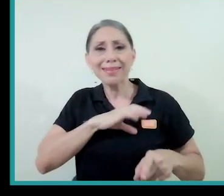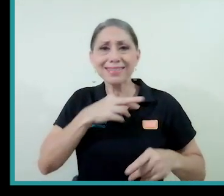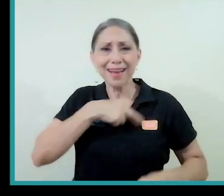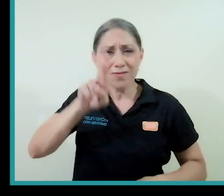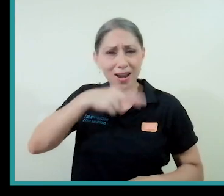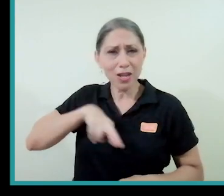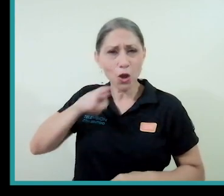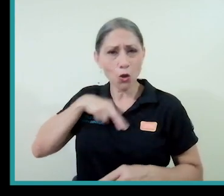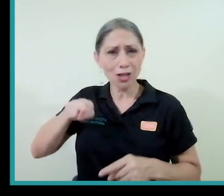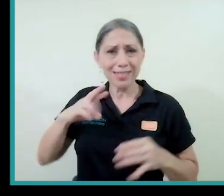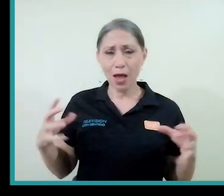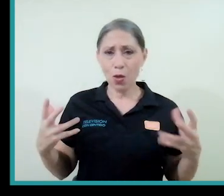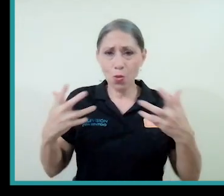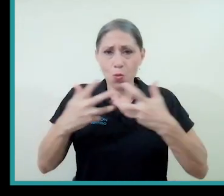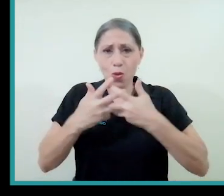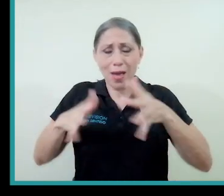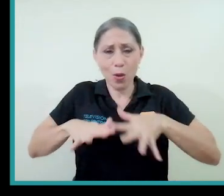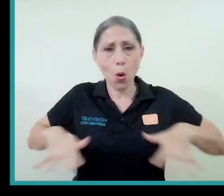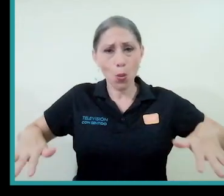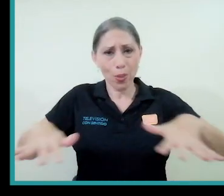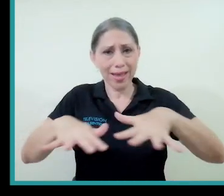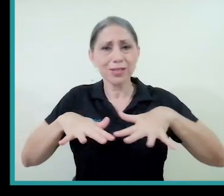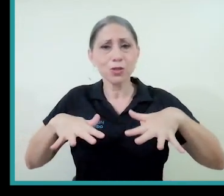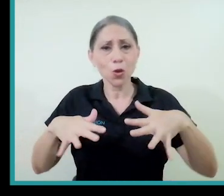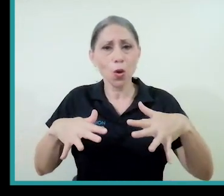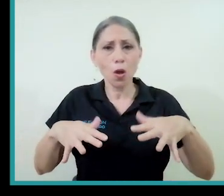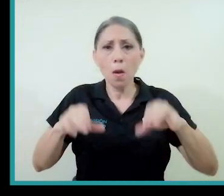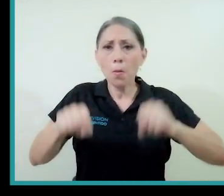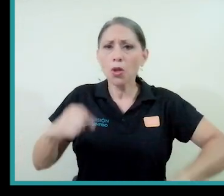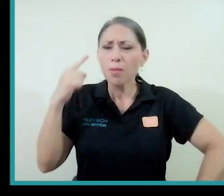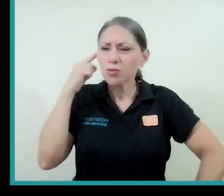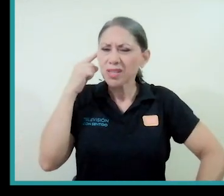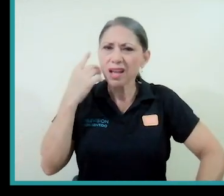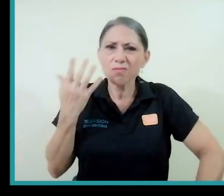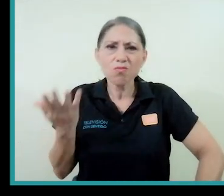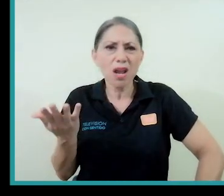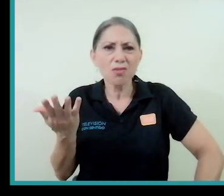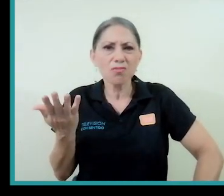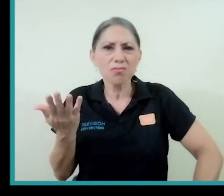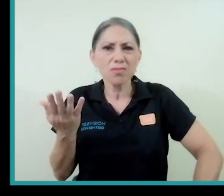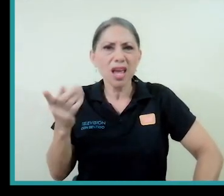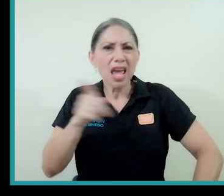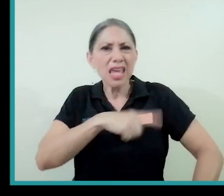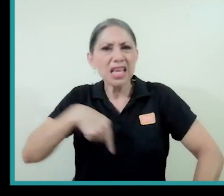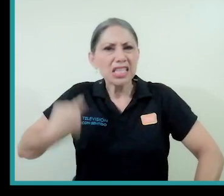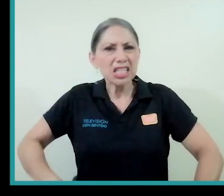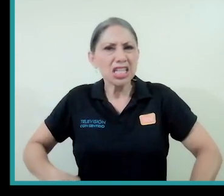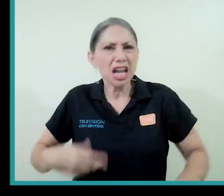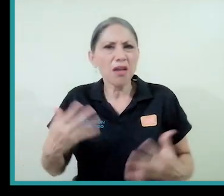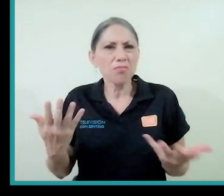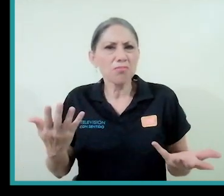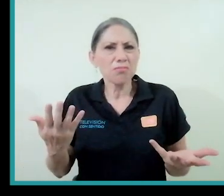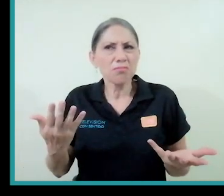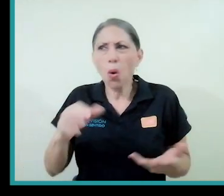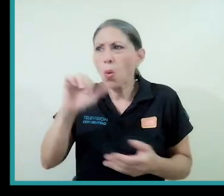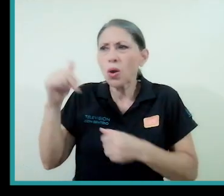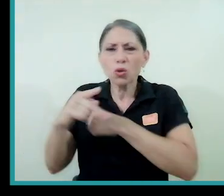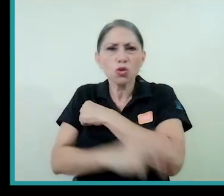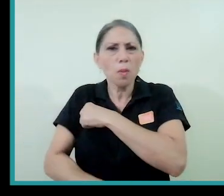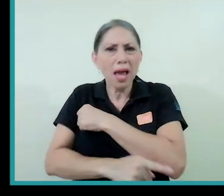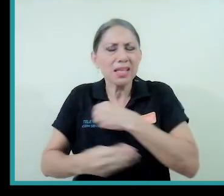son propios del contexto donde nos movemos, pero podríamos pensar, bueno, y en China, o en otros países, ¿verdad?